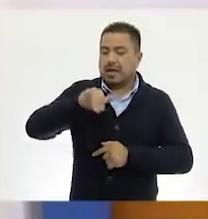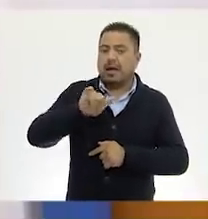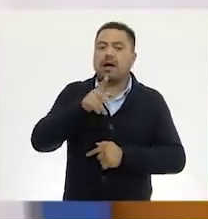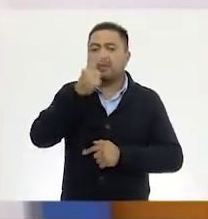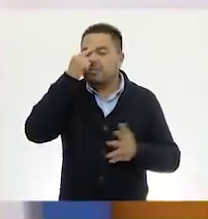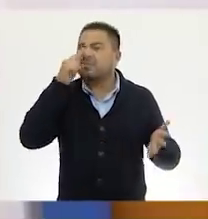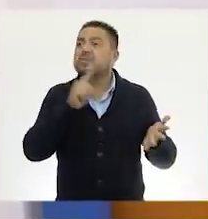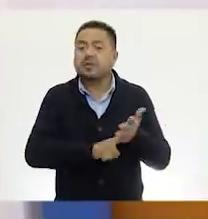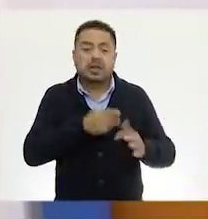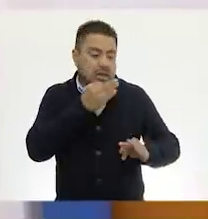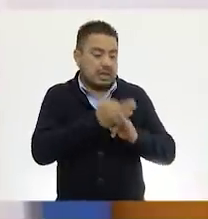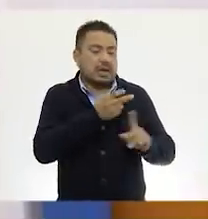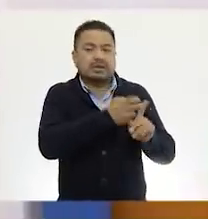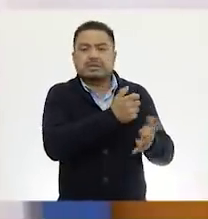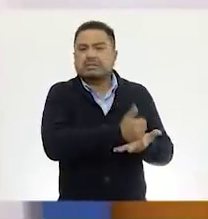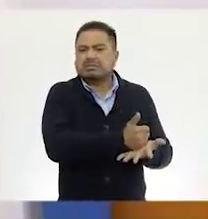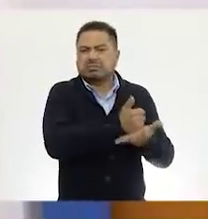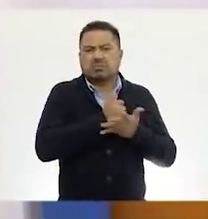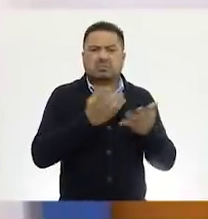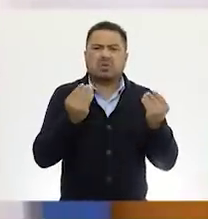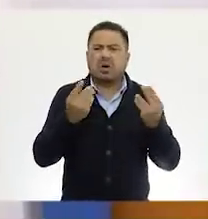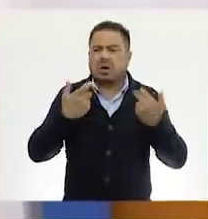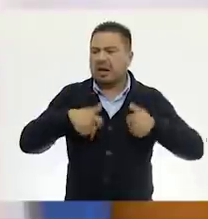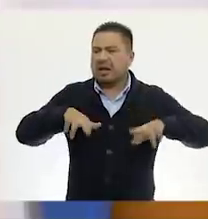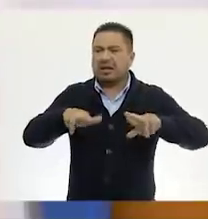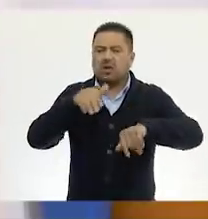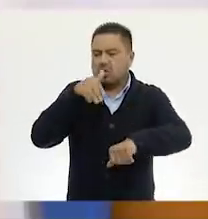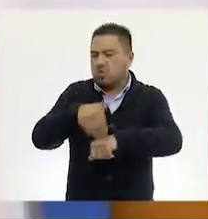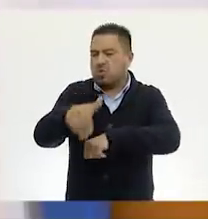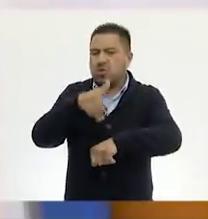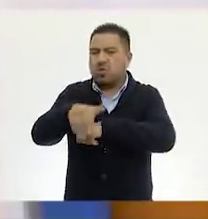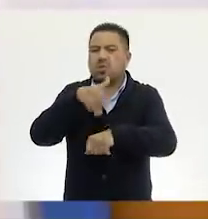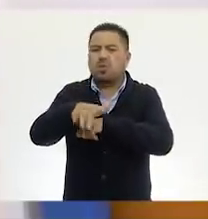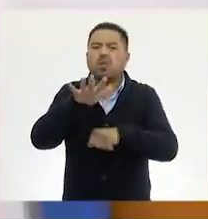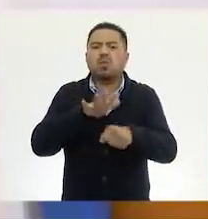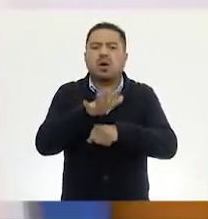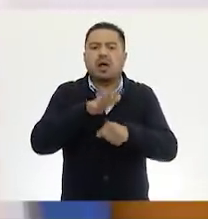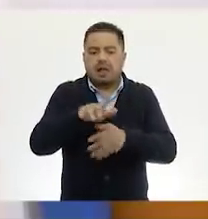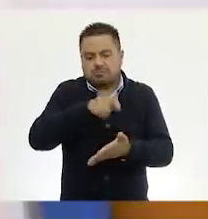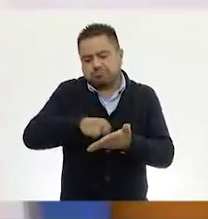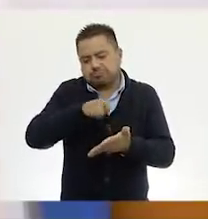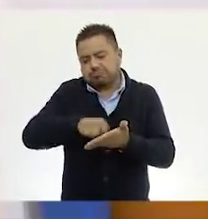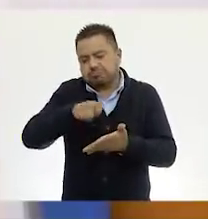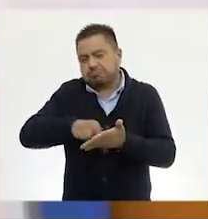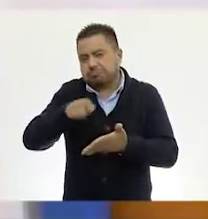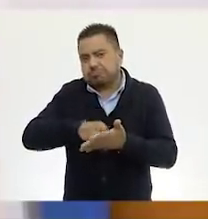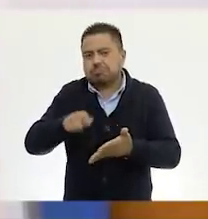crees? Esto nos ayuda mucho también a representar los números a través de la escritura.